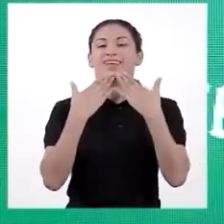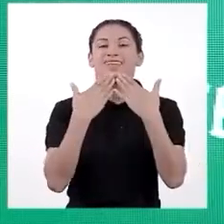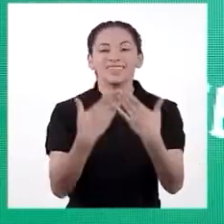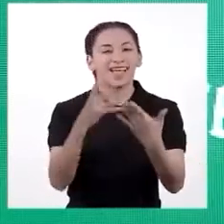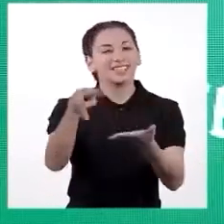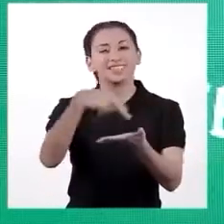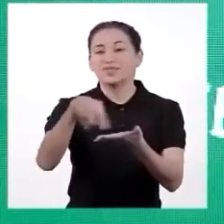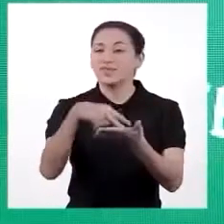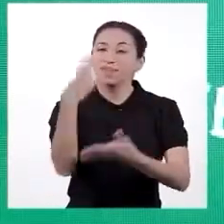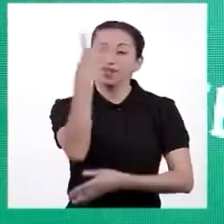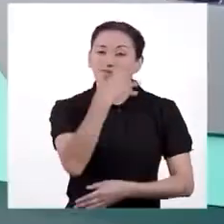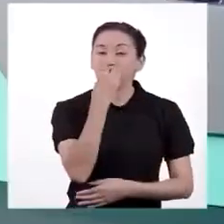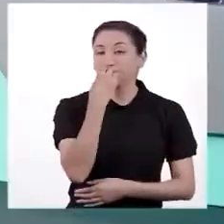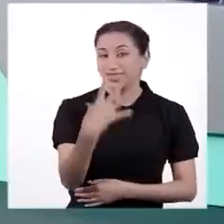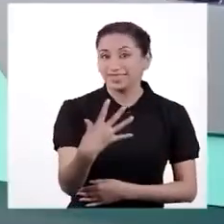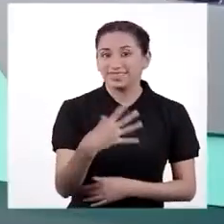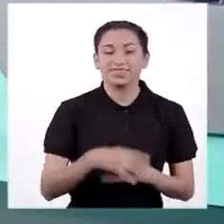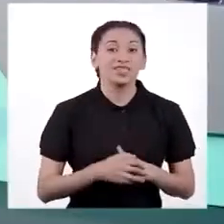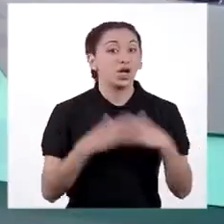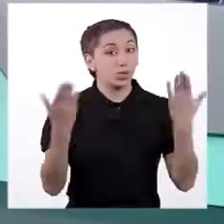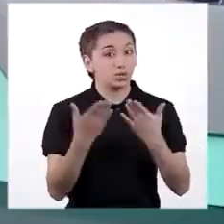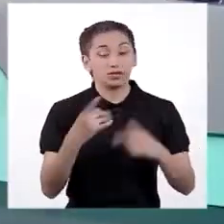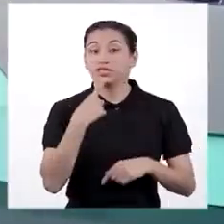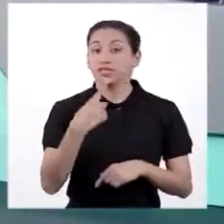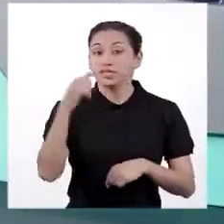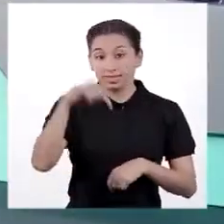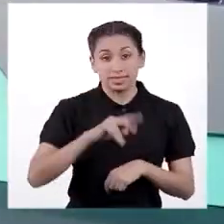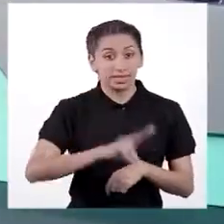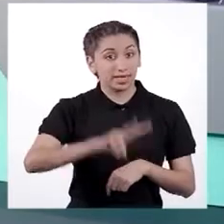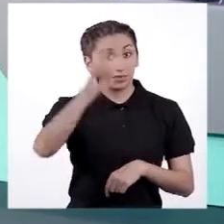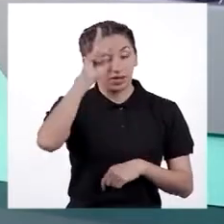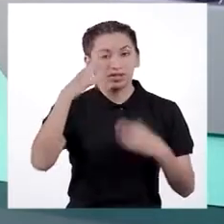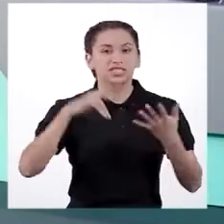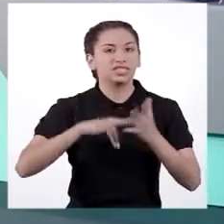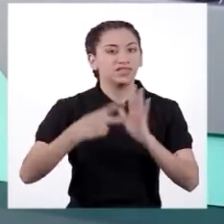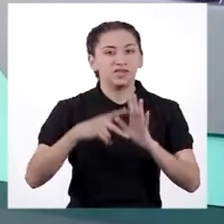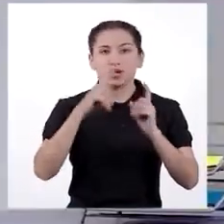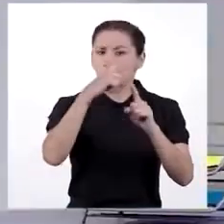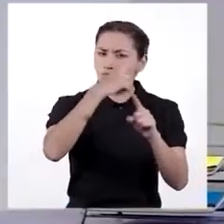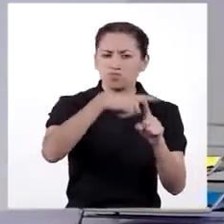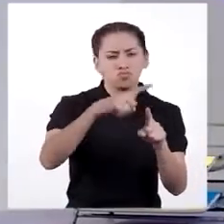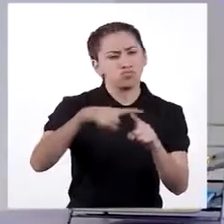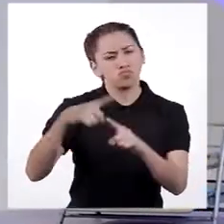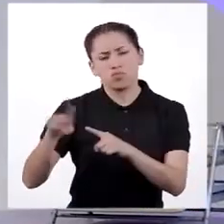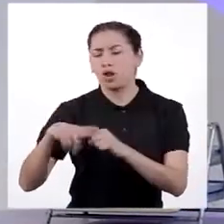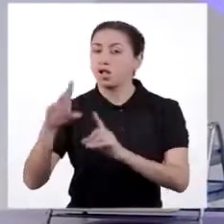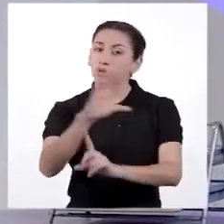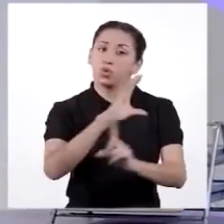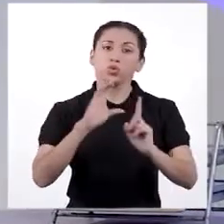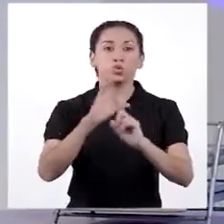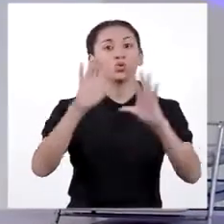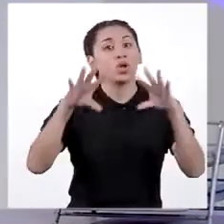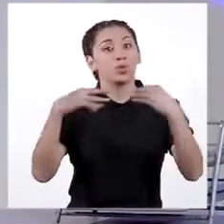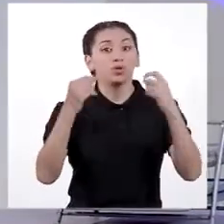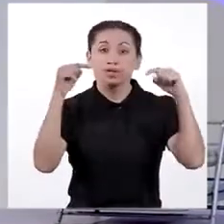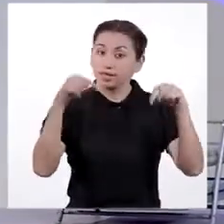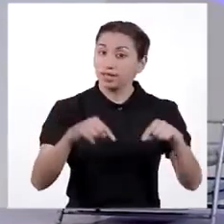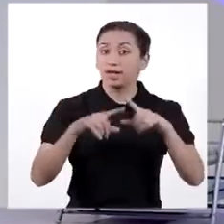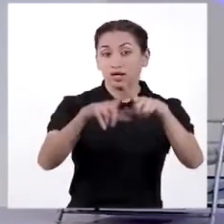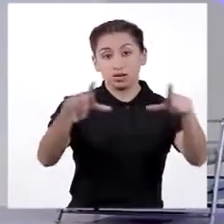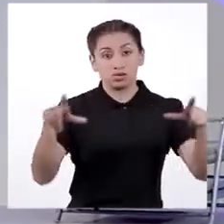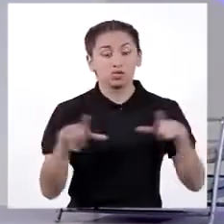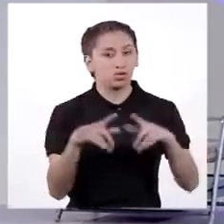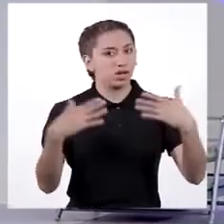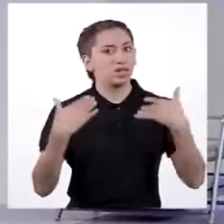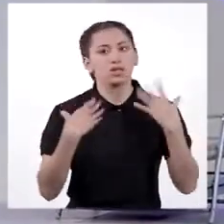¡Gracias, bailas hermoso! Por eso se dice que el Perú es un país pluricultural. Porque en su territorio habitan muchos